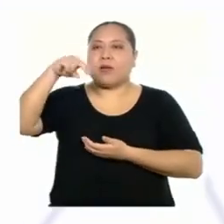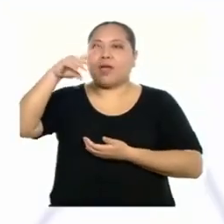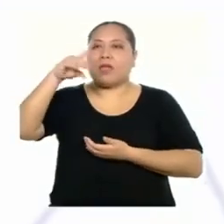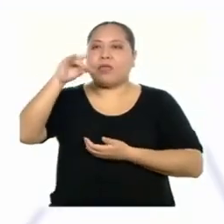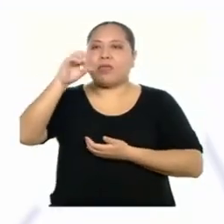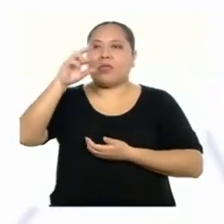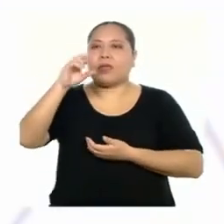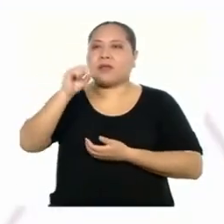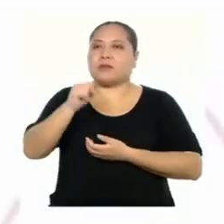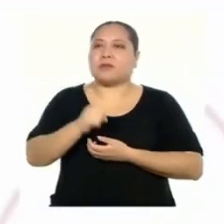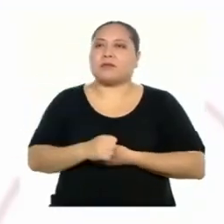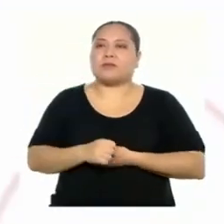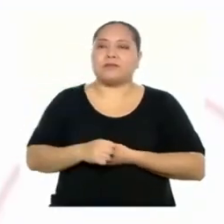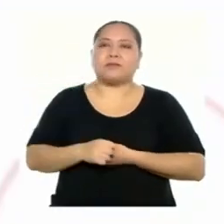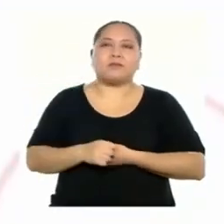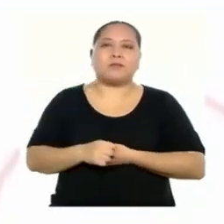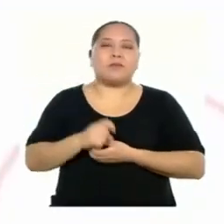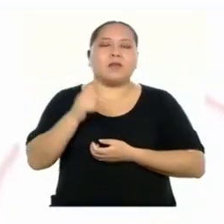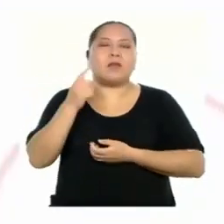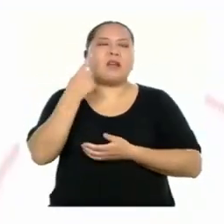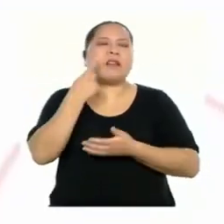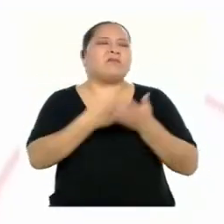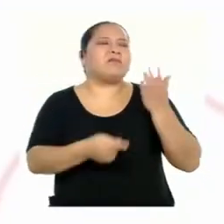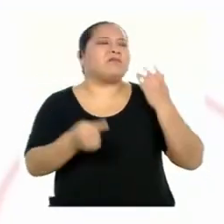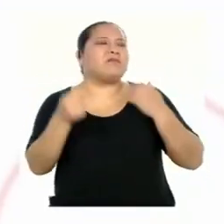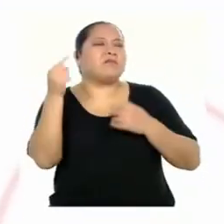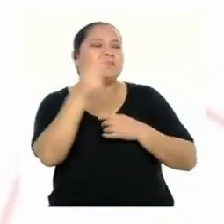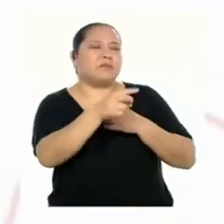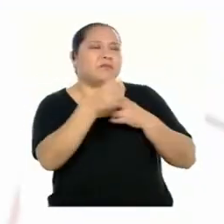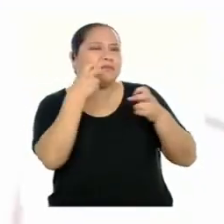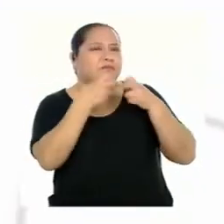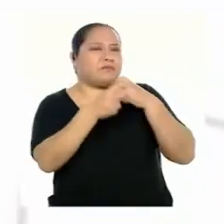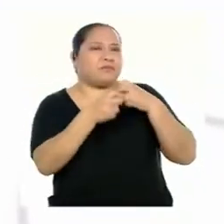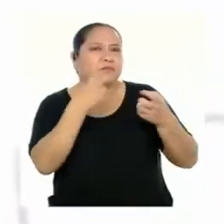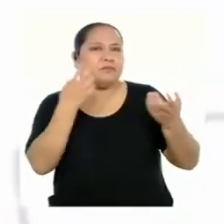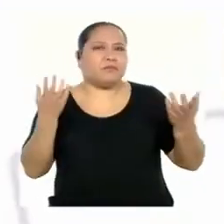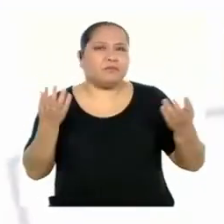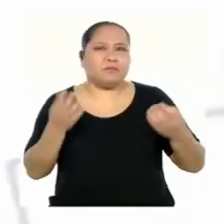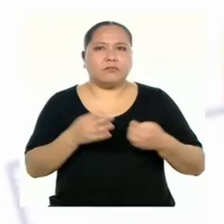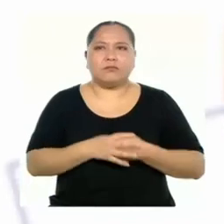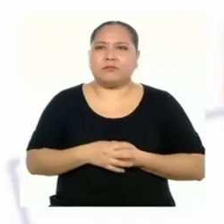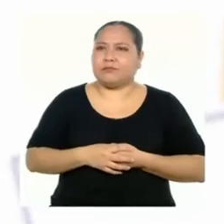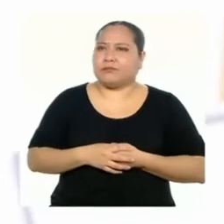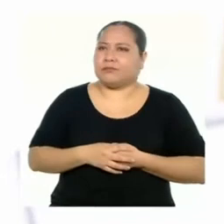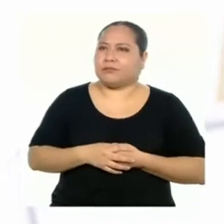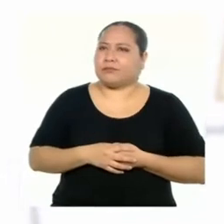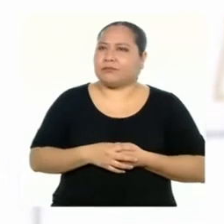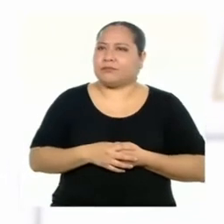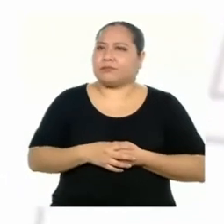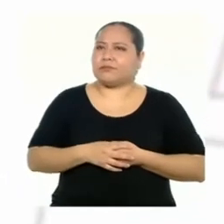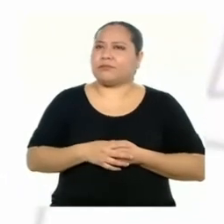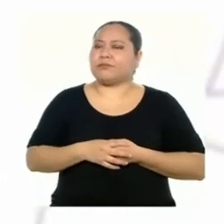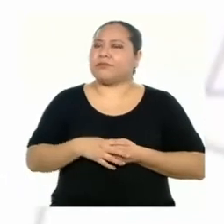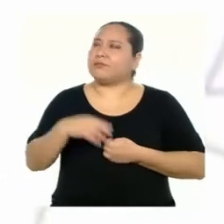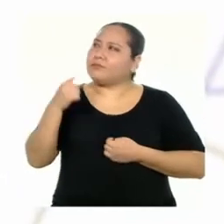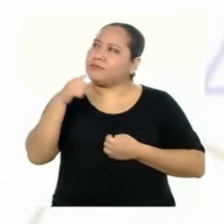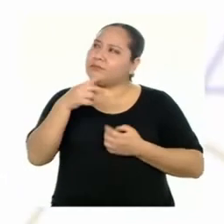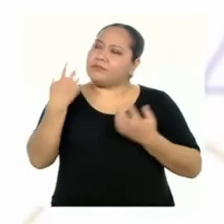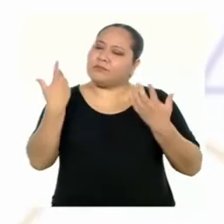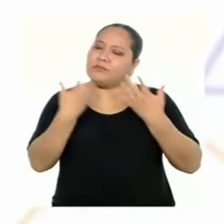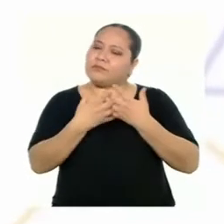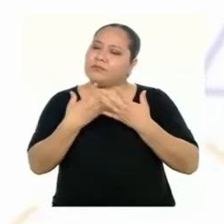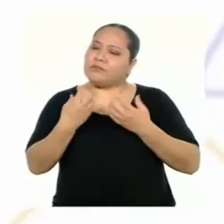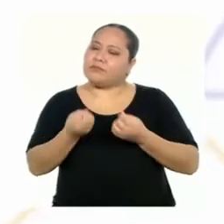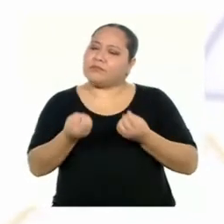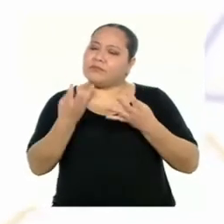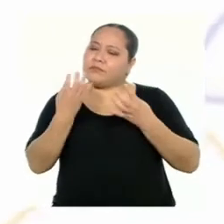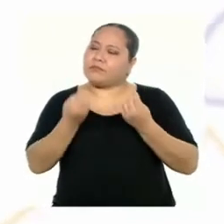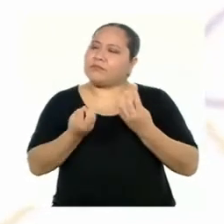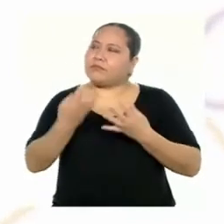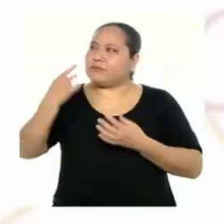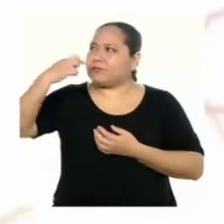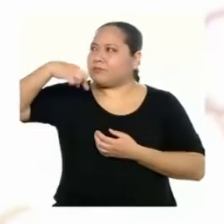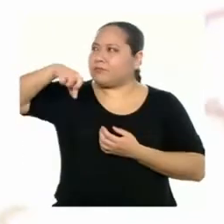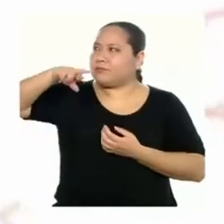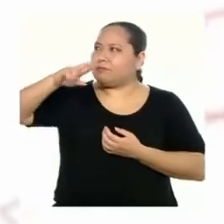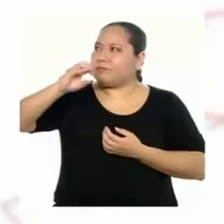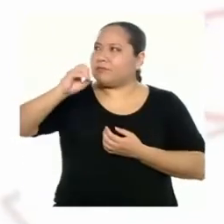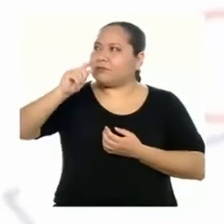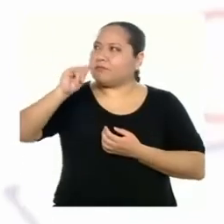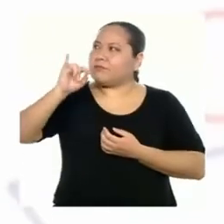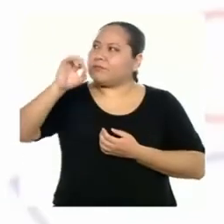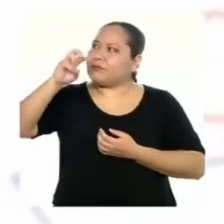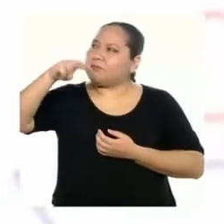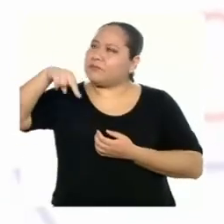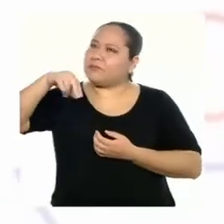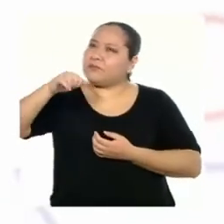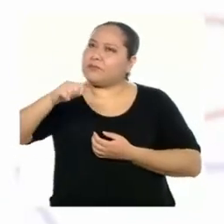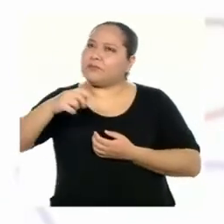¿Y de qué se trata esta situación, Jonathan? Eh, tiene que ver con la cantidad de proteínas que tienen